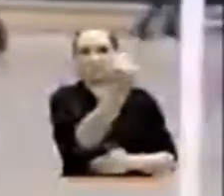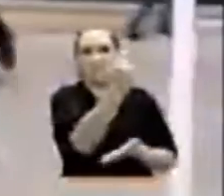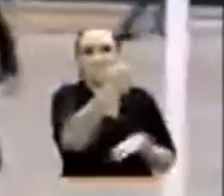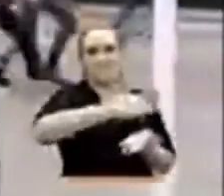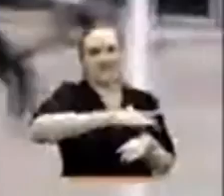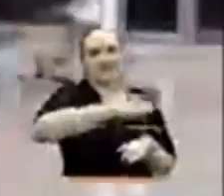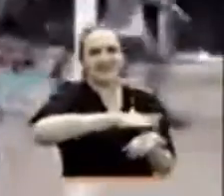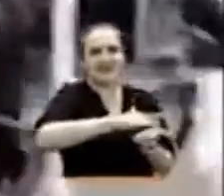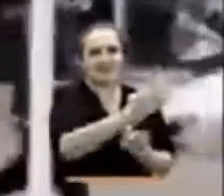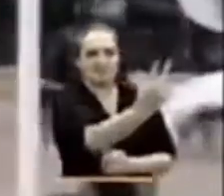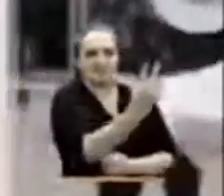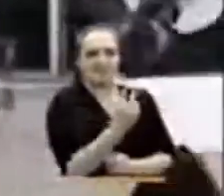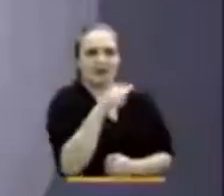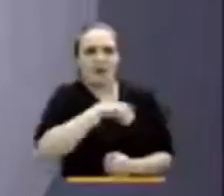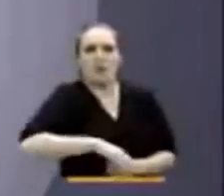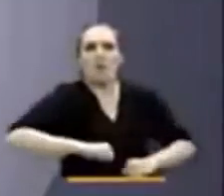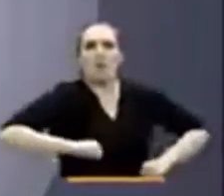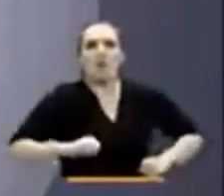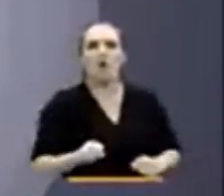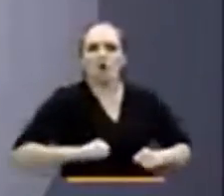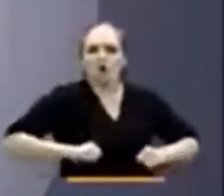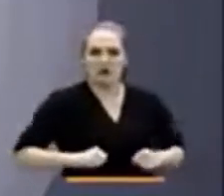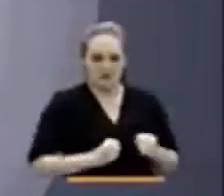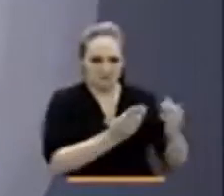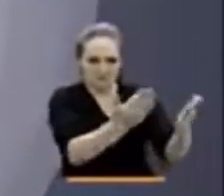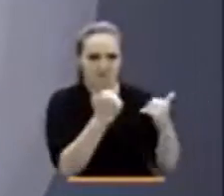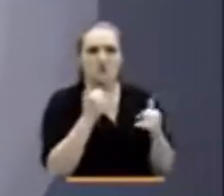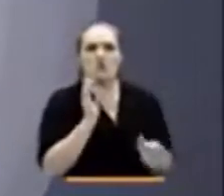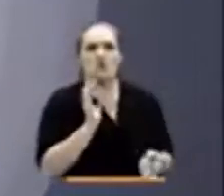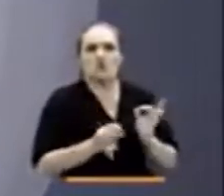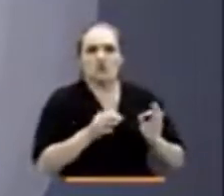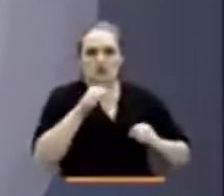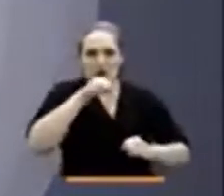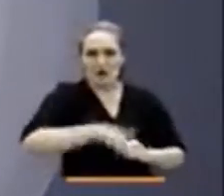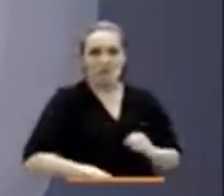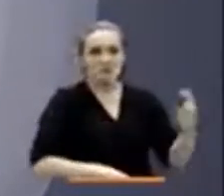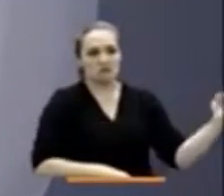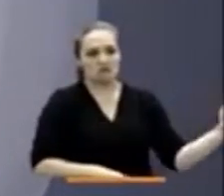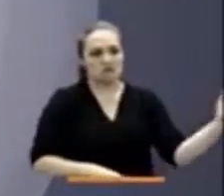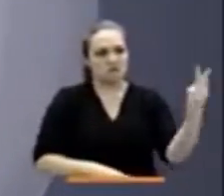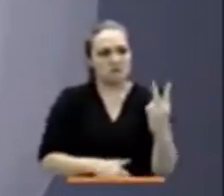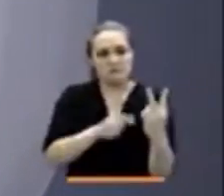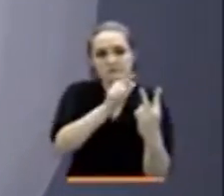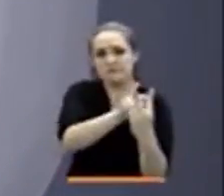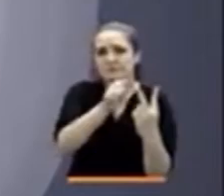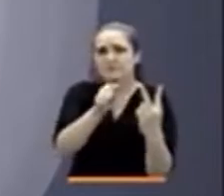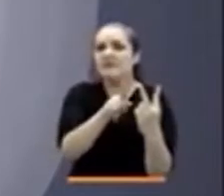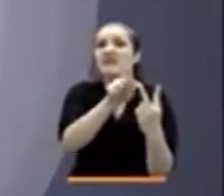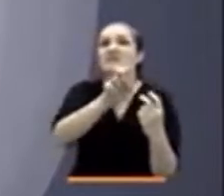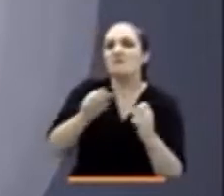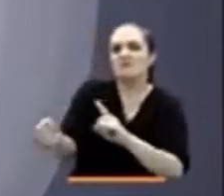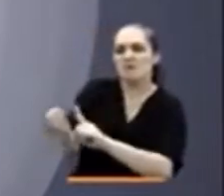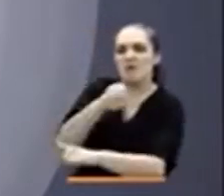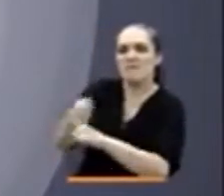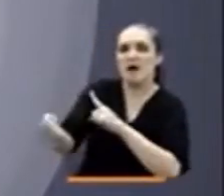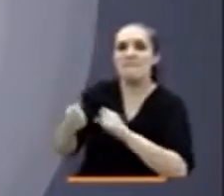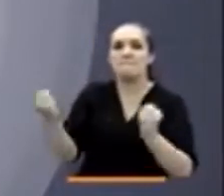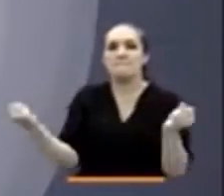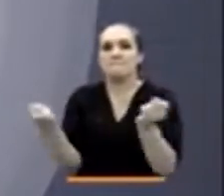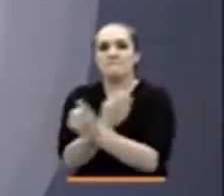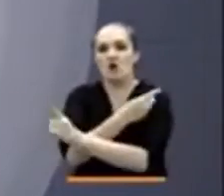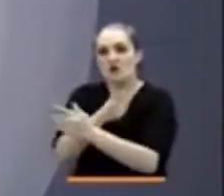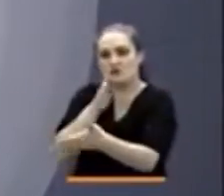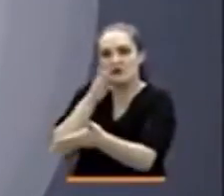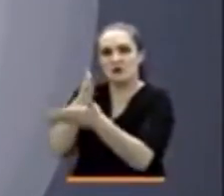de Paloquemado, centro de Bogotá, donde fueron trasladados los dos indígenas. A estas personas les serán imputados los delitos de lesiones personales y violencia contra